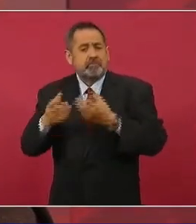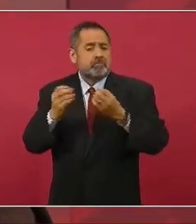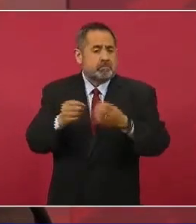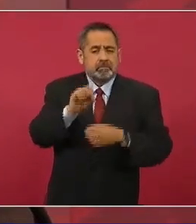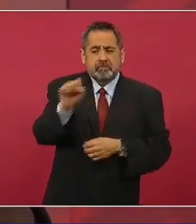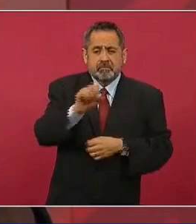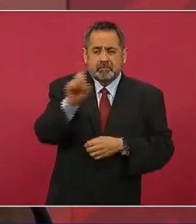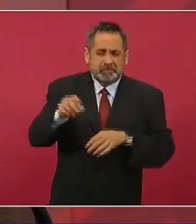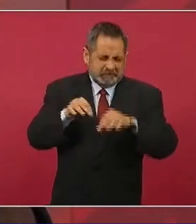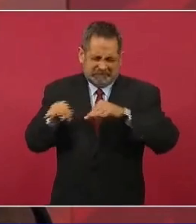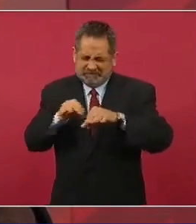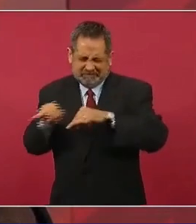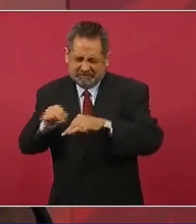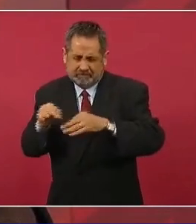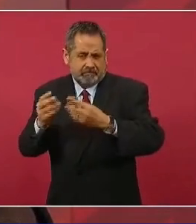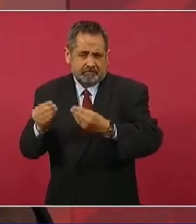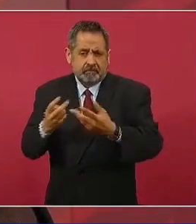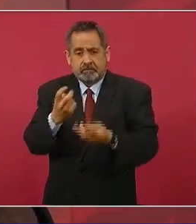domingo.